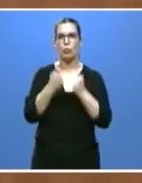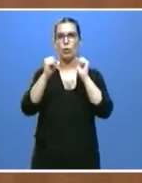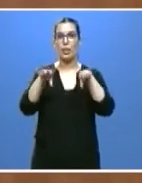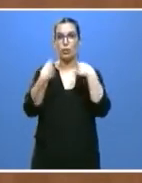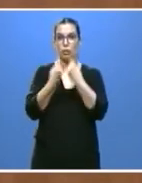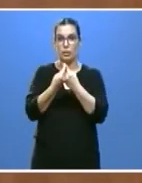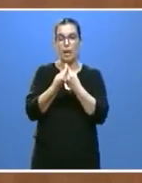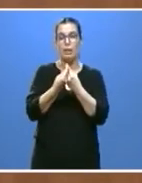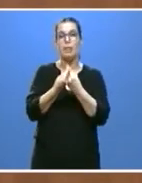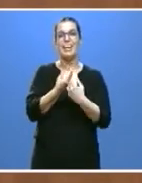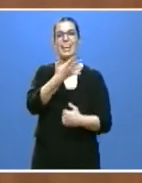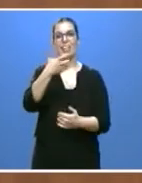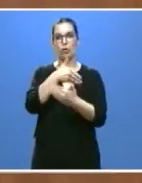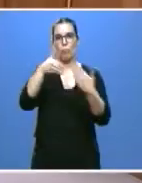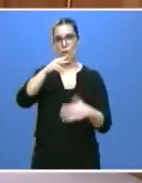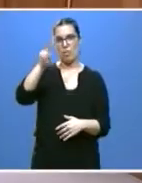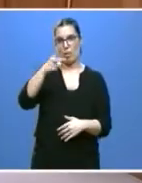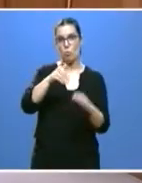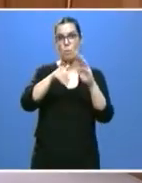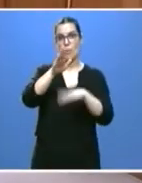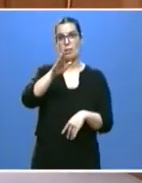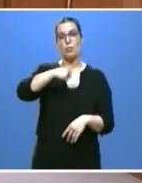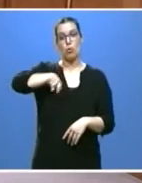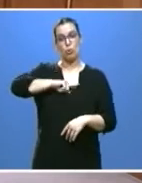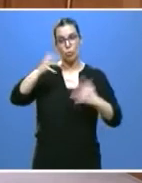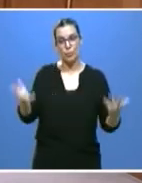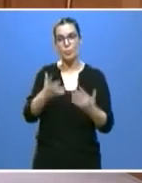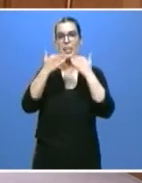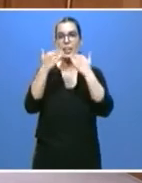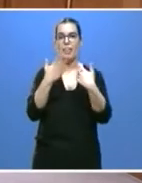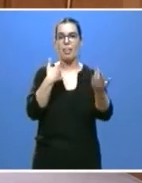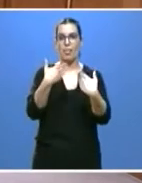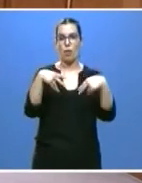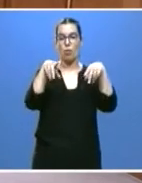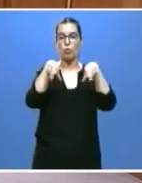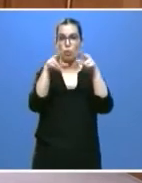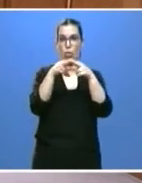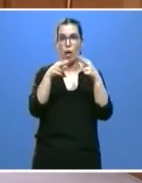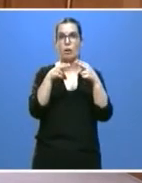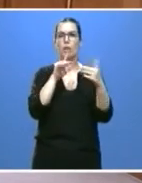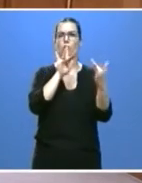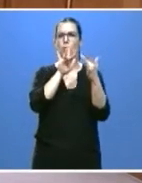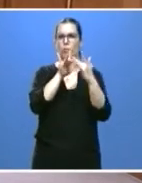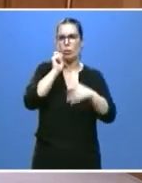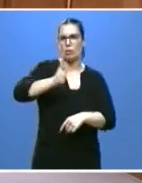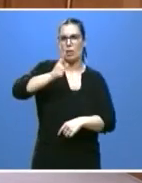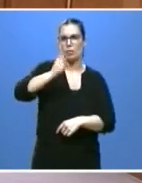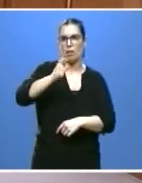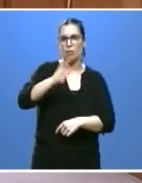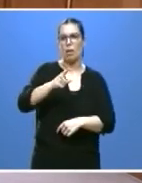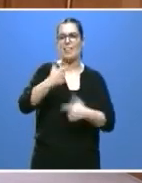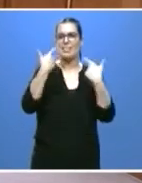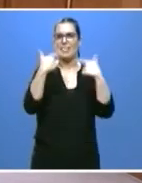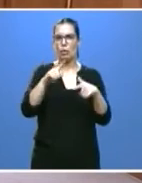500 millones de euros y que hemos impulsado de la mano del diálogo social con una interlocución permanente con los